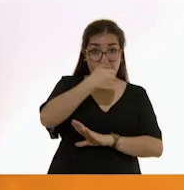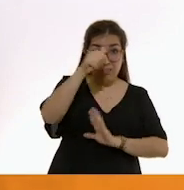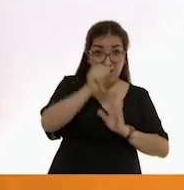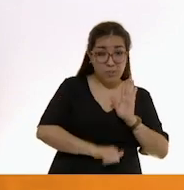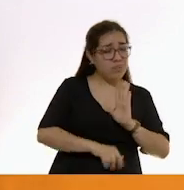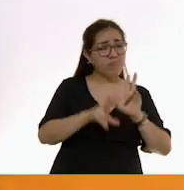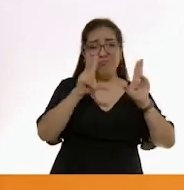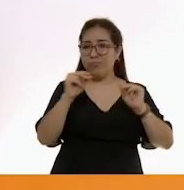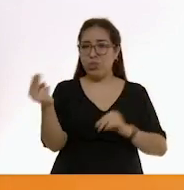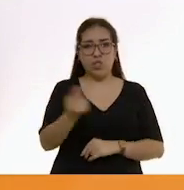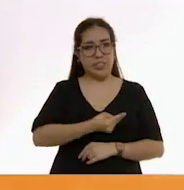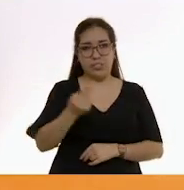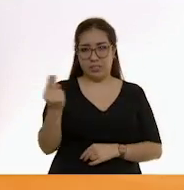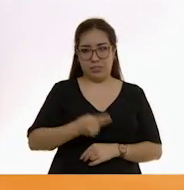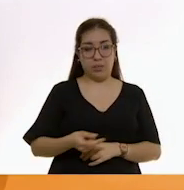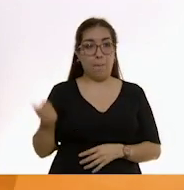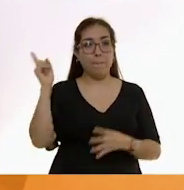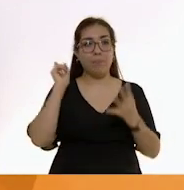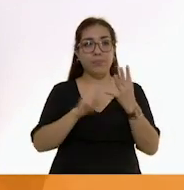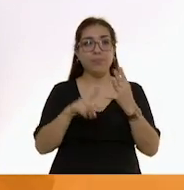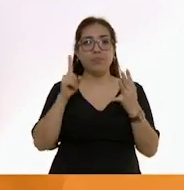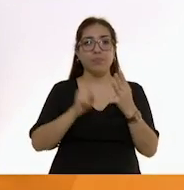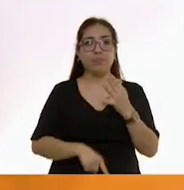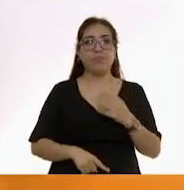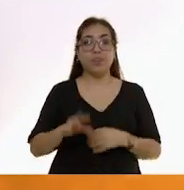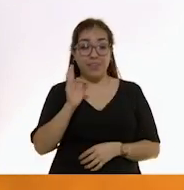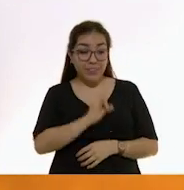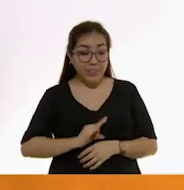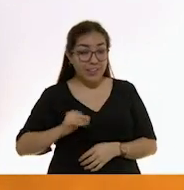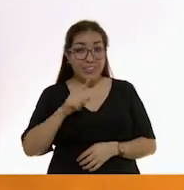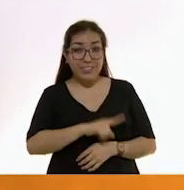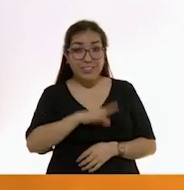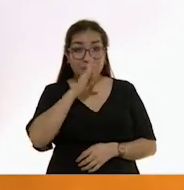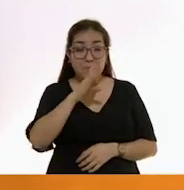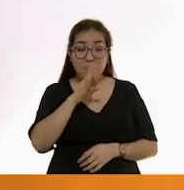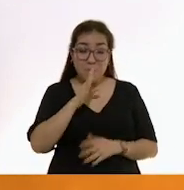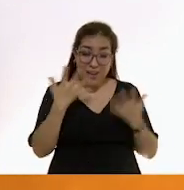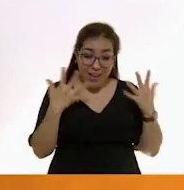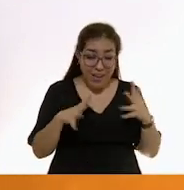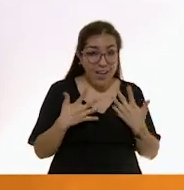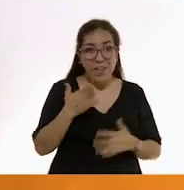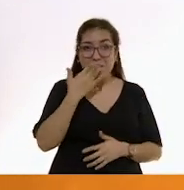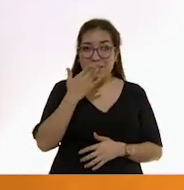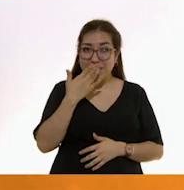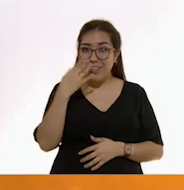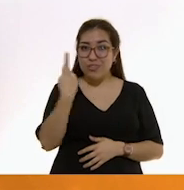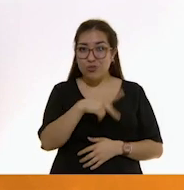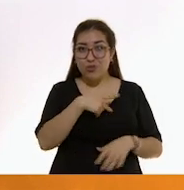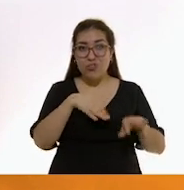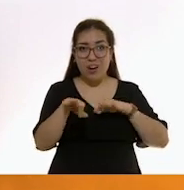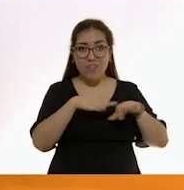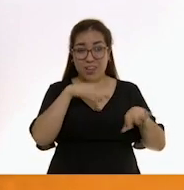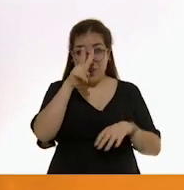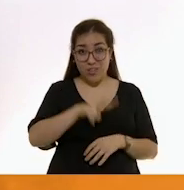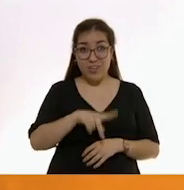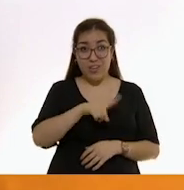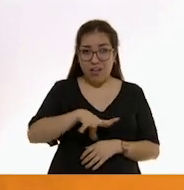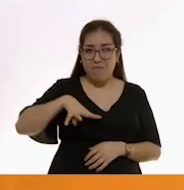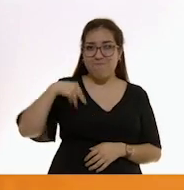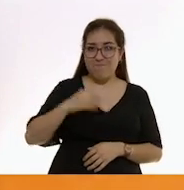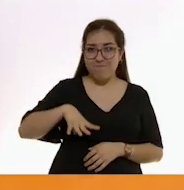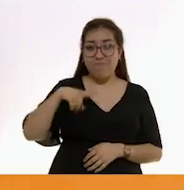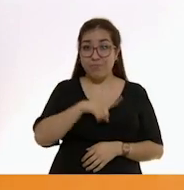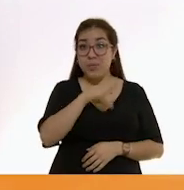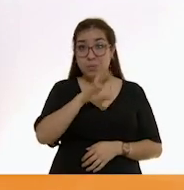No los necesita. 4. Feliciten a mamá por el trabajo que está haciendo. Su esfuerzo hará que el bebé esté más